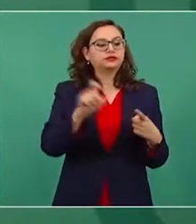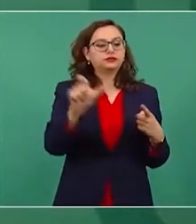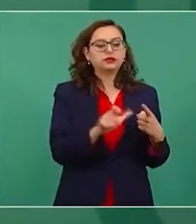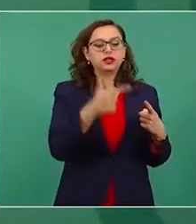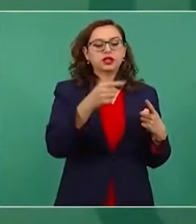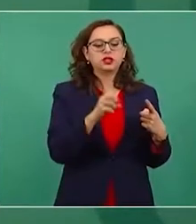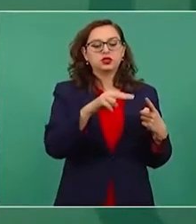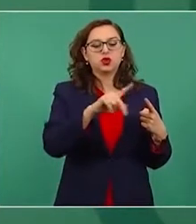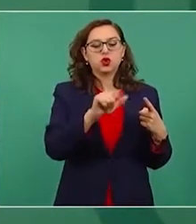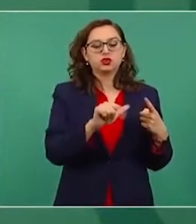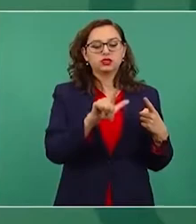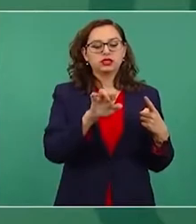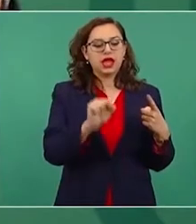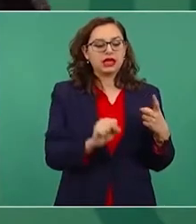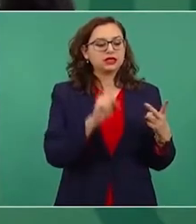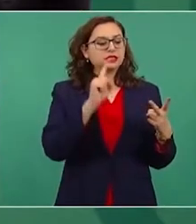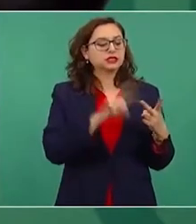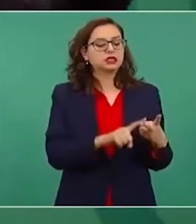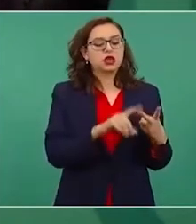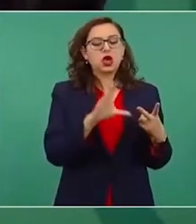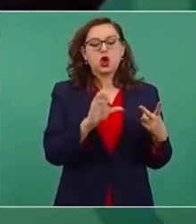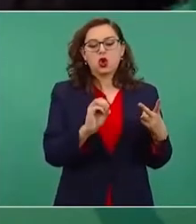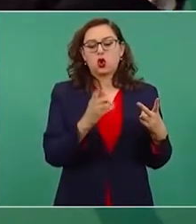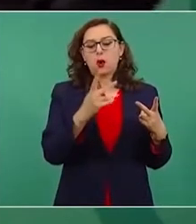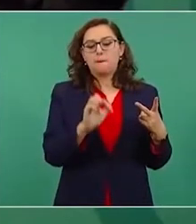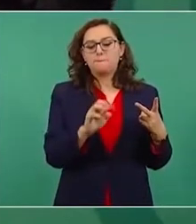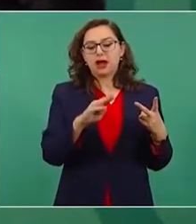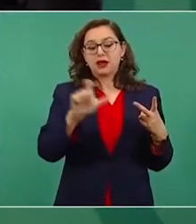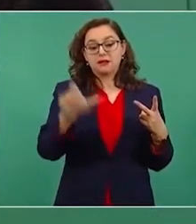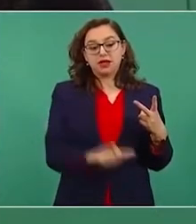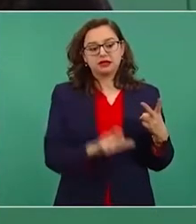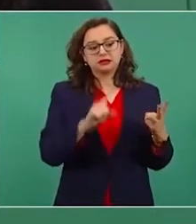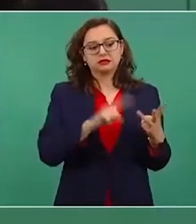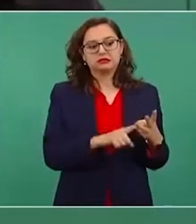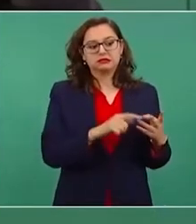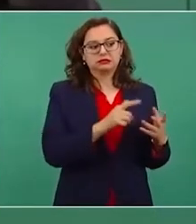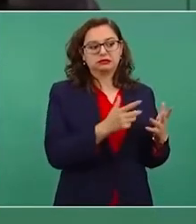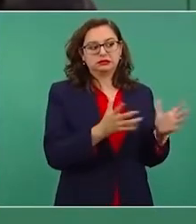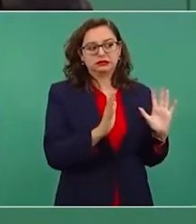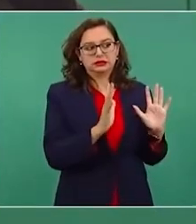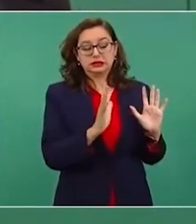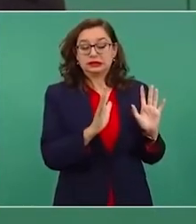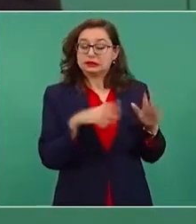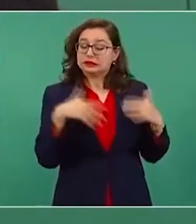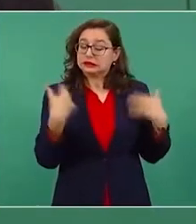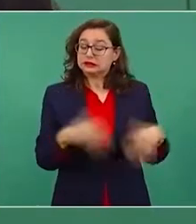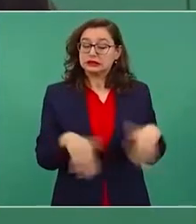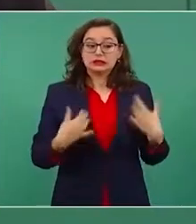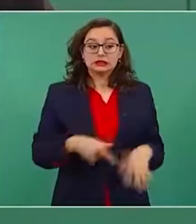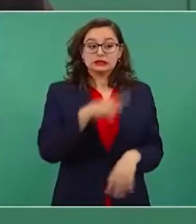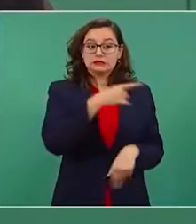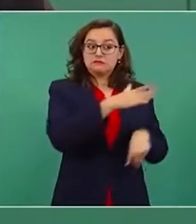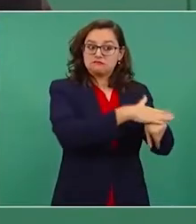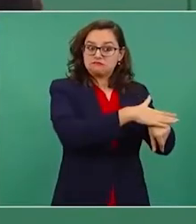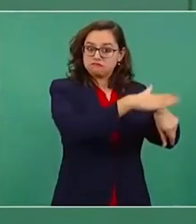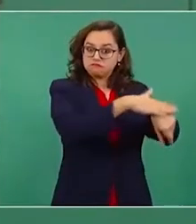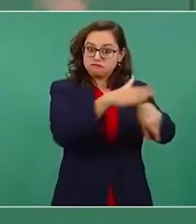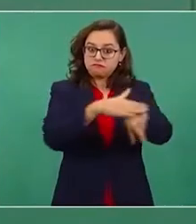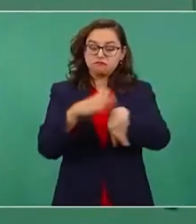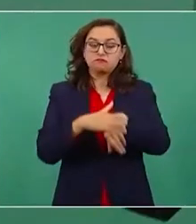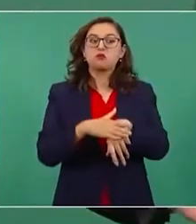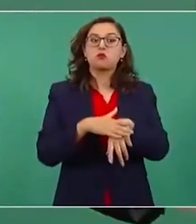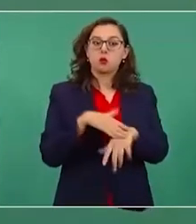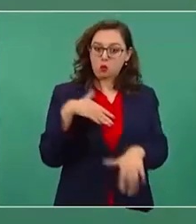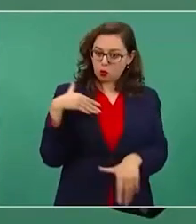ya para llamar a que nos van